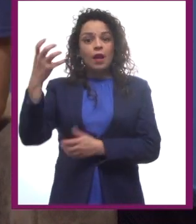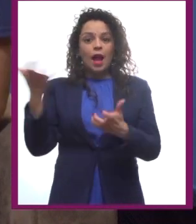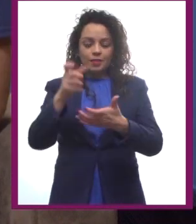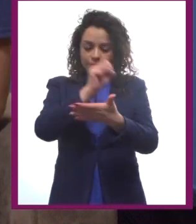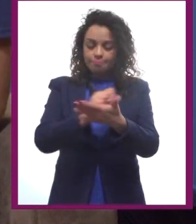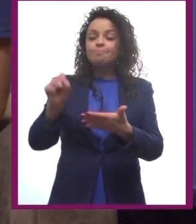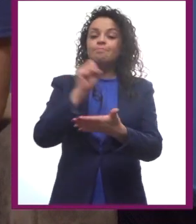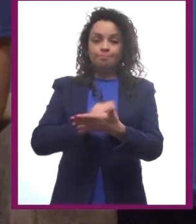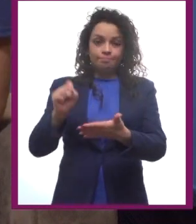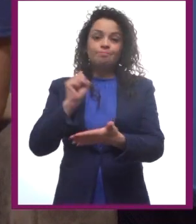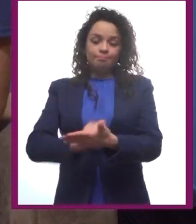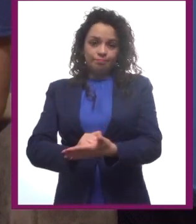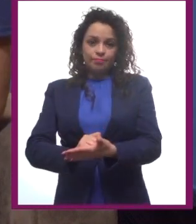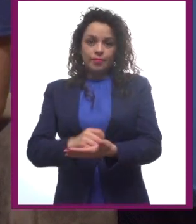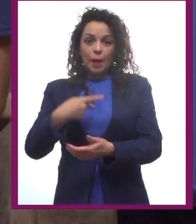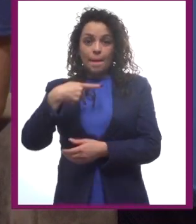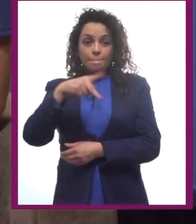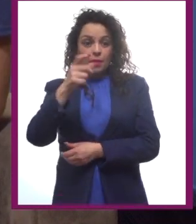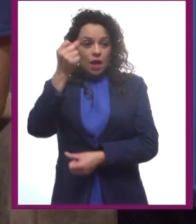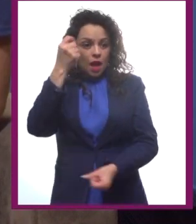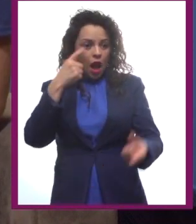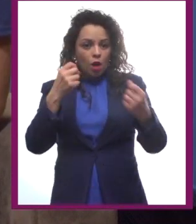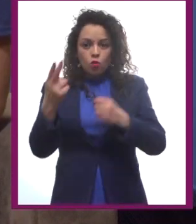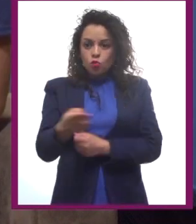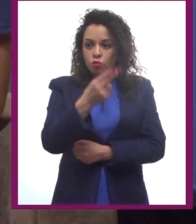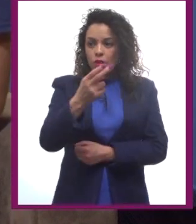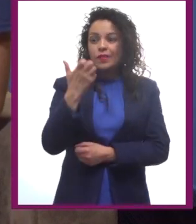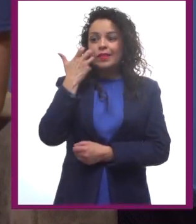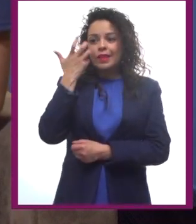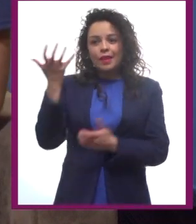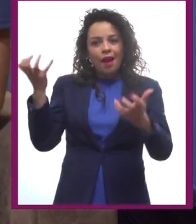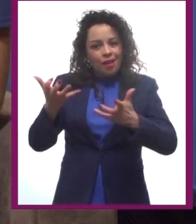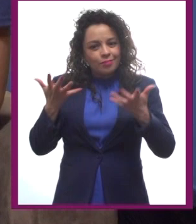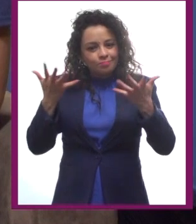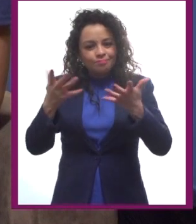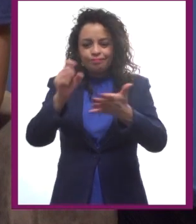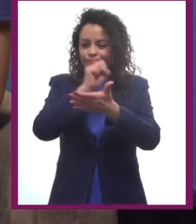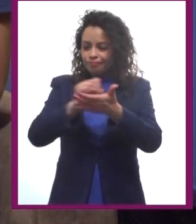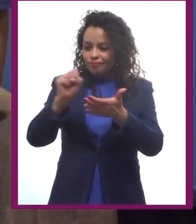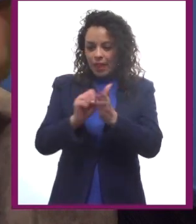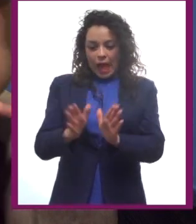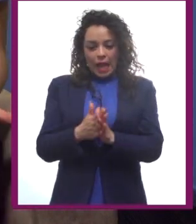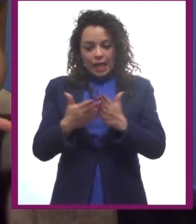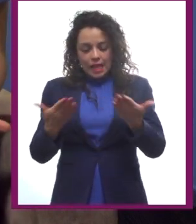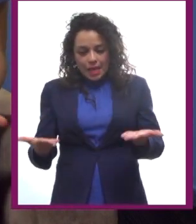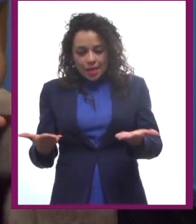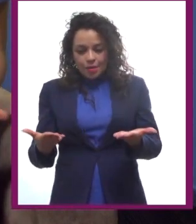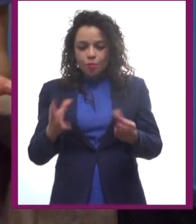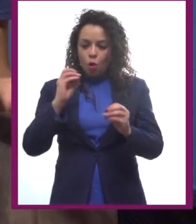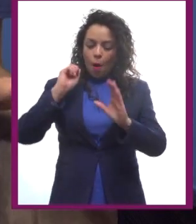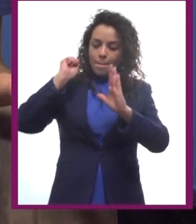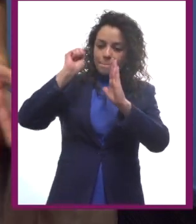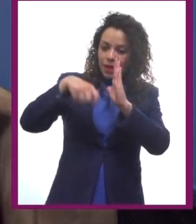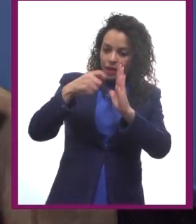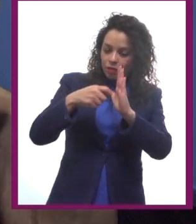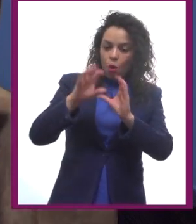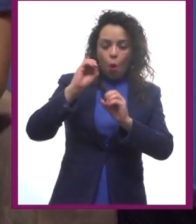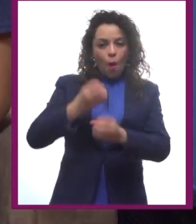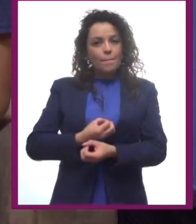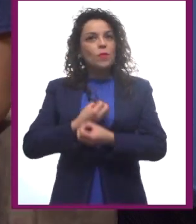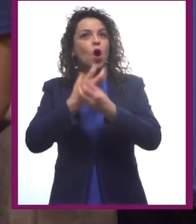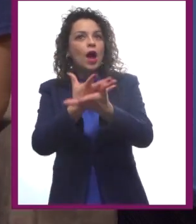¿Y si alguno de ustedes tiene la intención de escribir libros, series, películas, poemas,